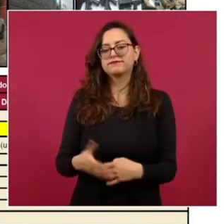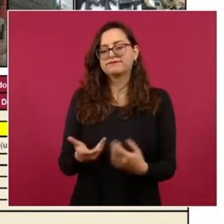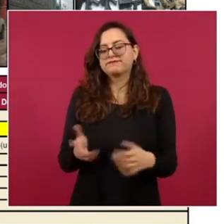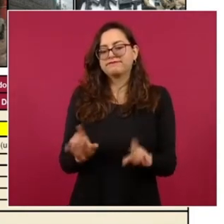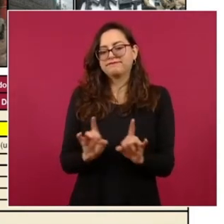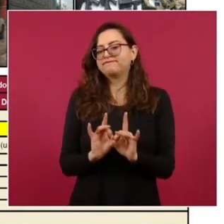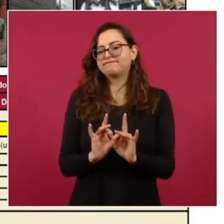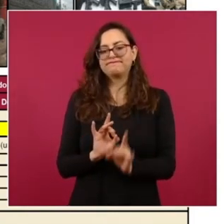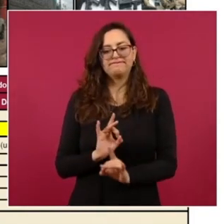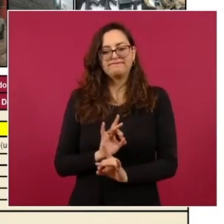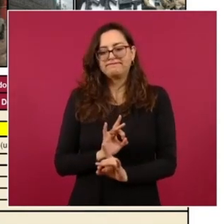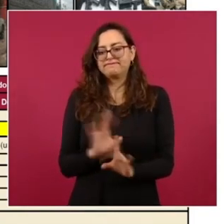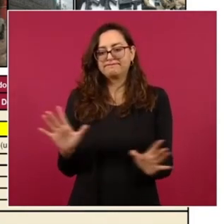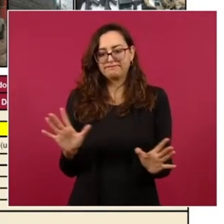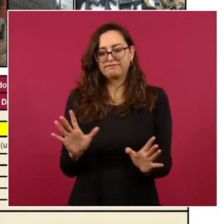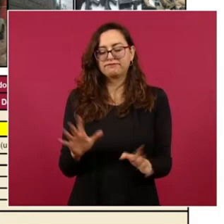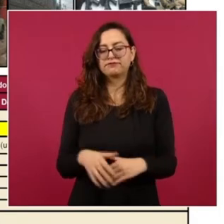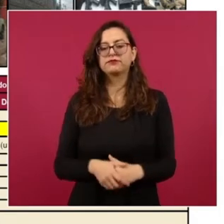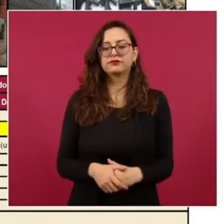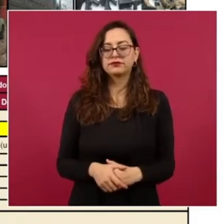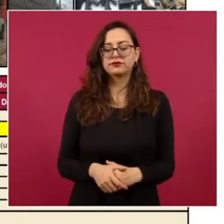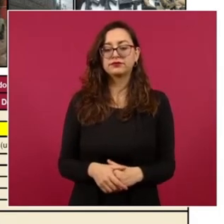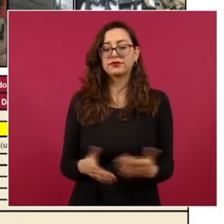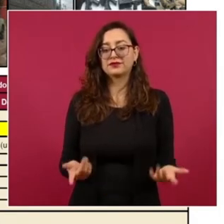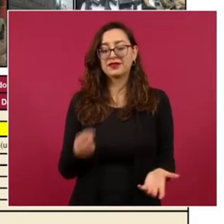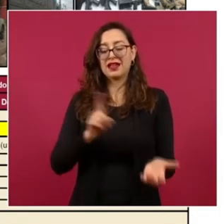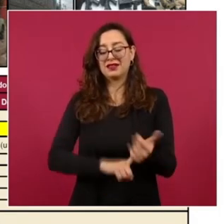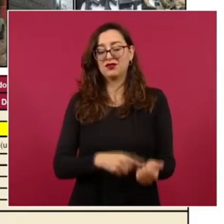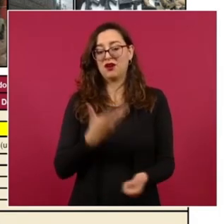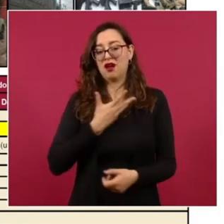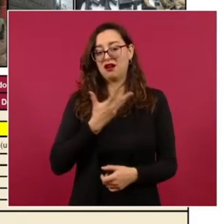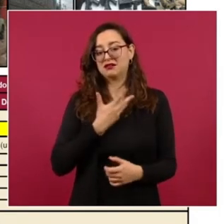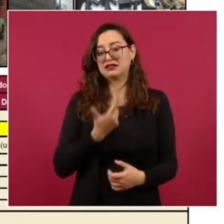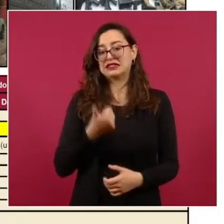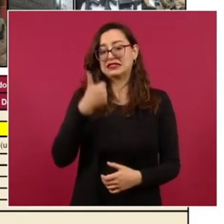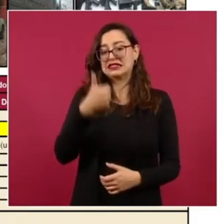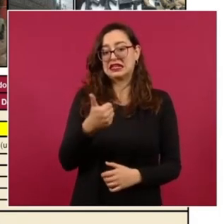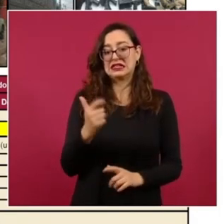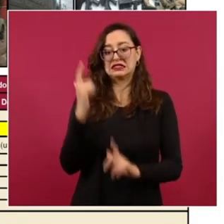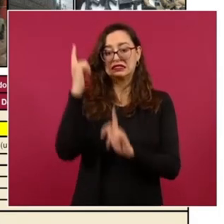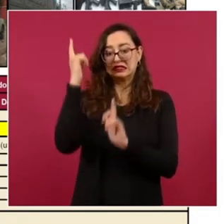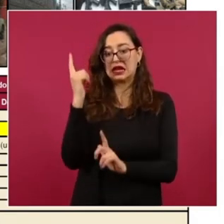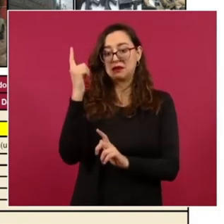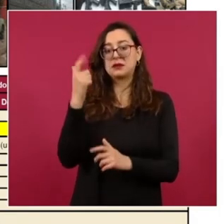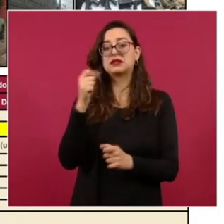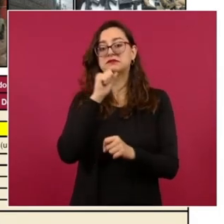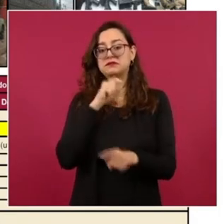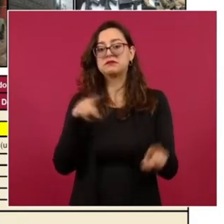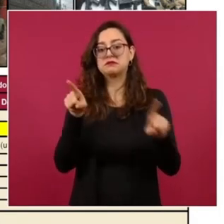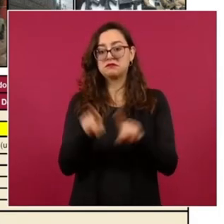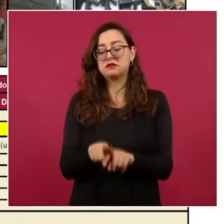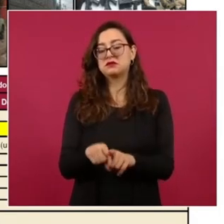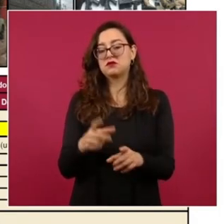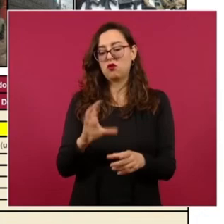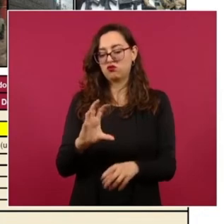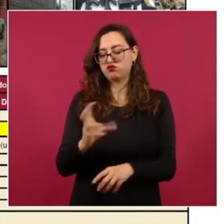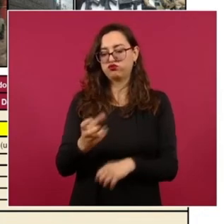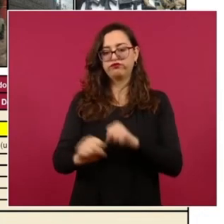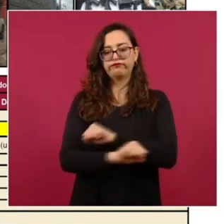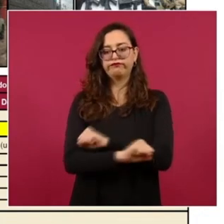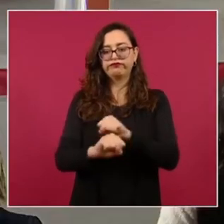de un operativo que se realizó y se les aseguraron seis armas largas, entre otros objetos y granada de fragmentación.